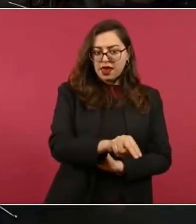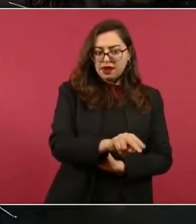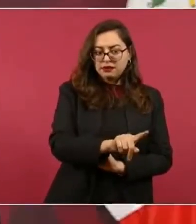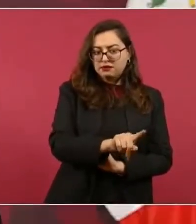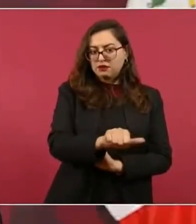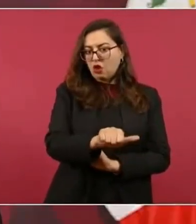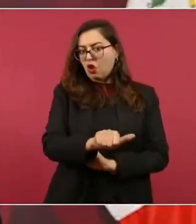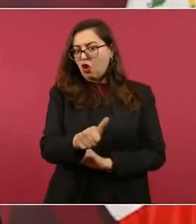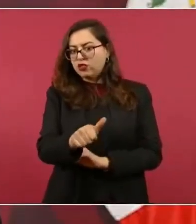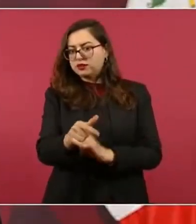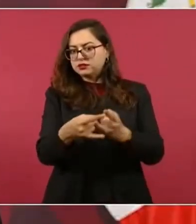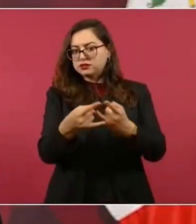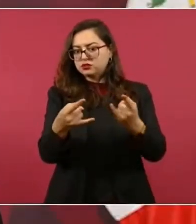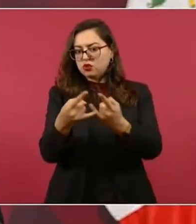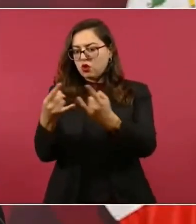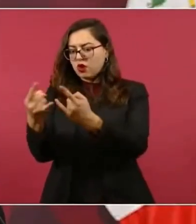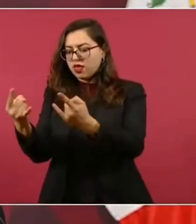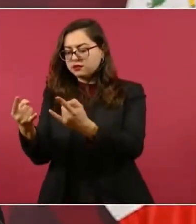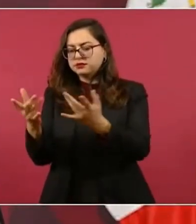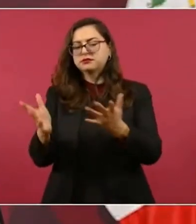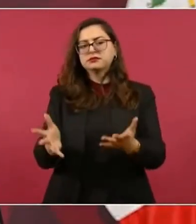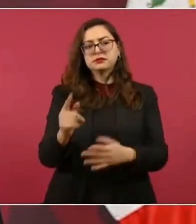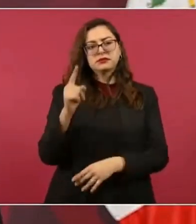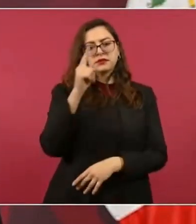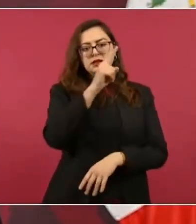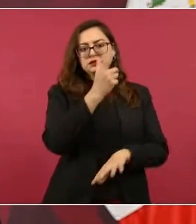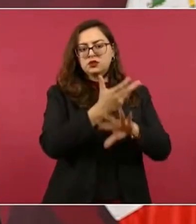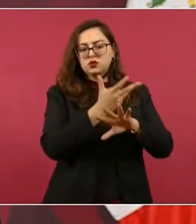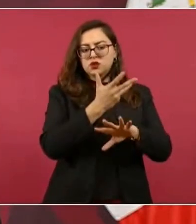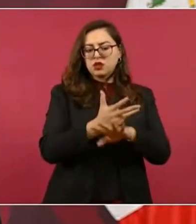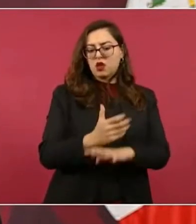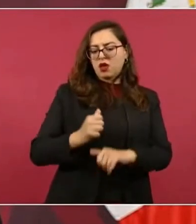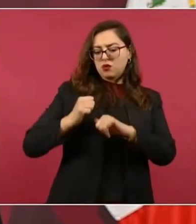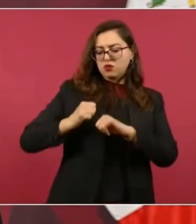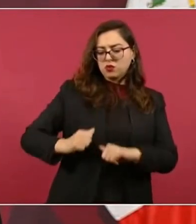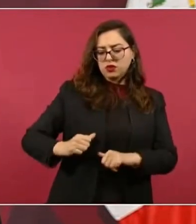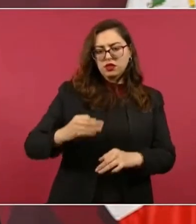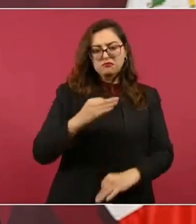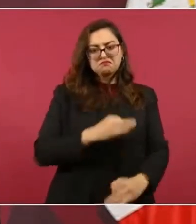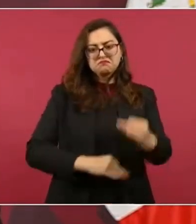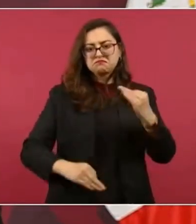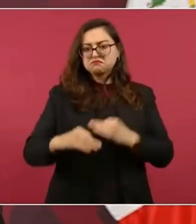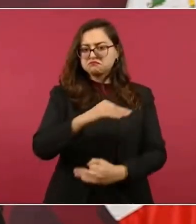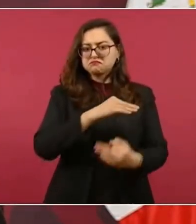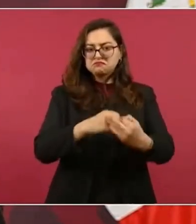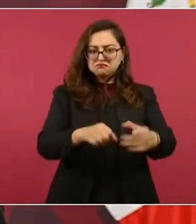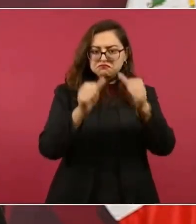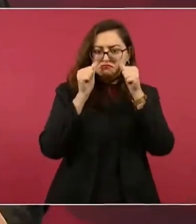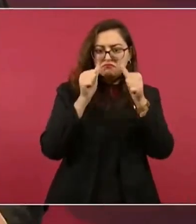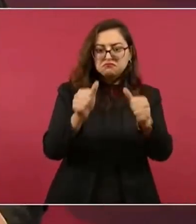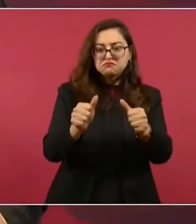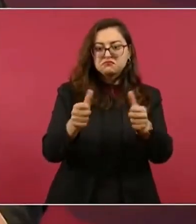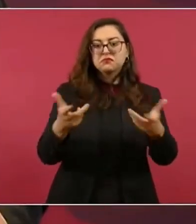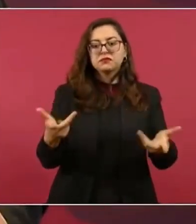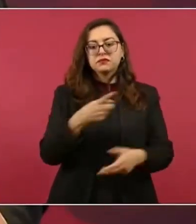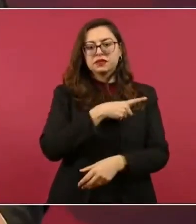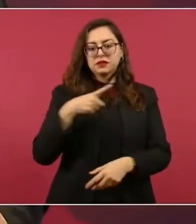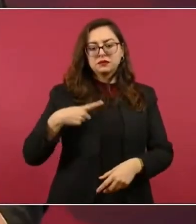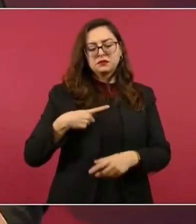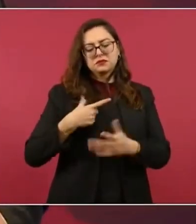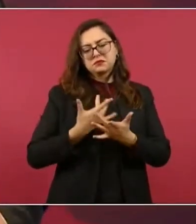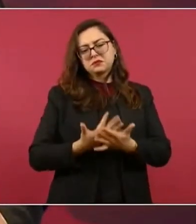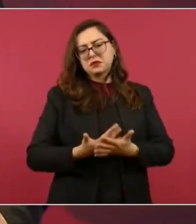Unidos, los legisladores, porque son derechos humanos.